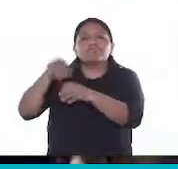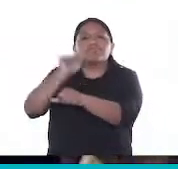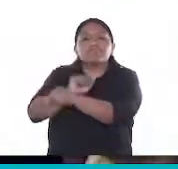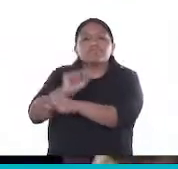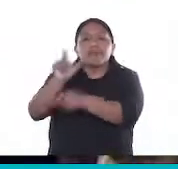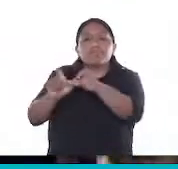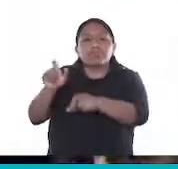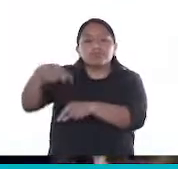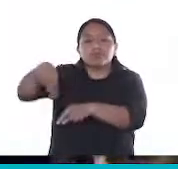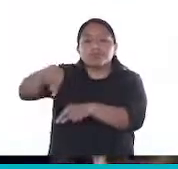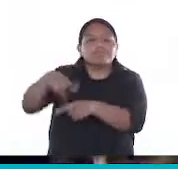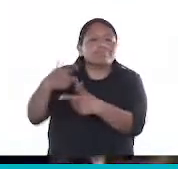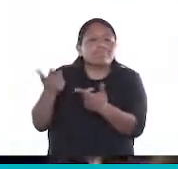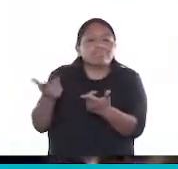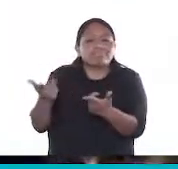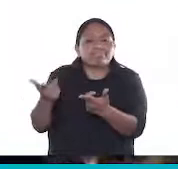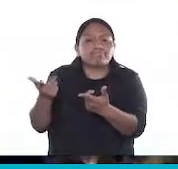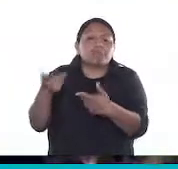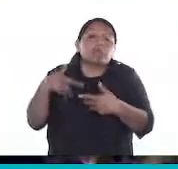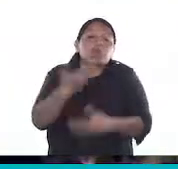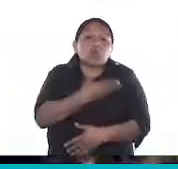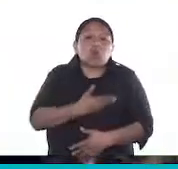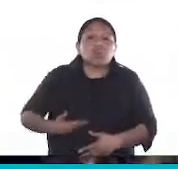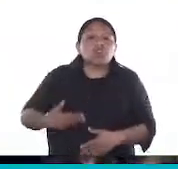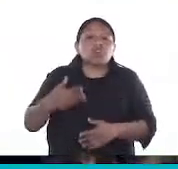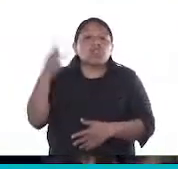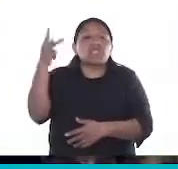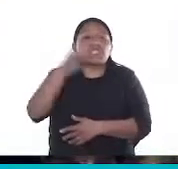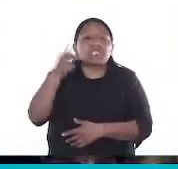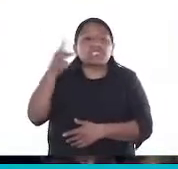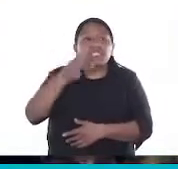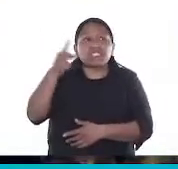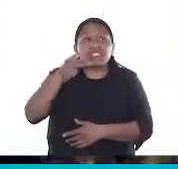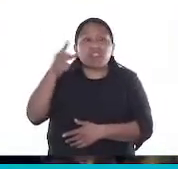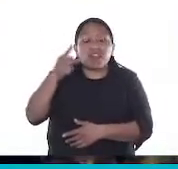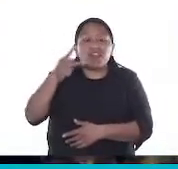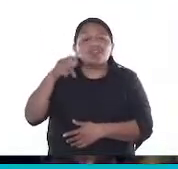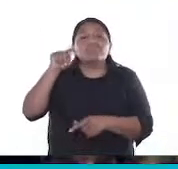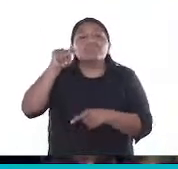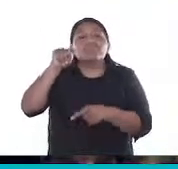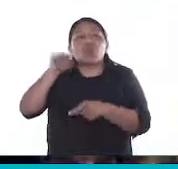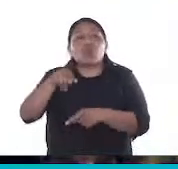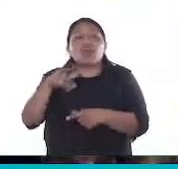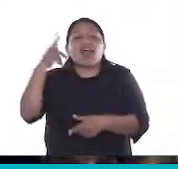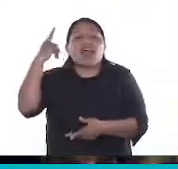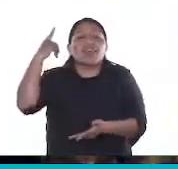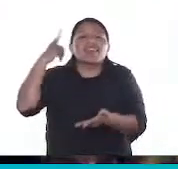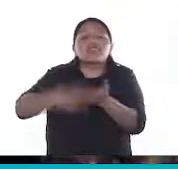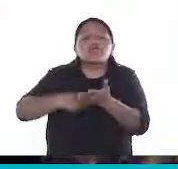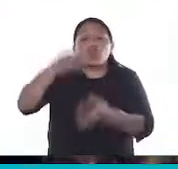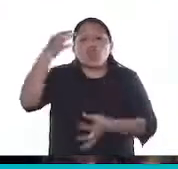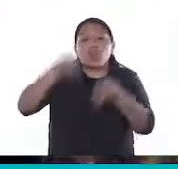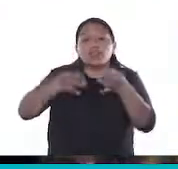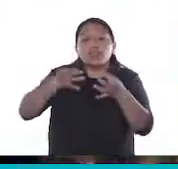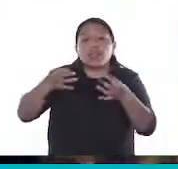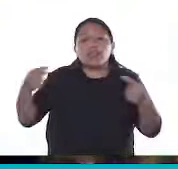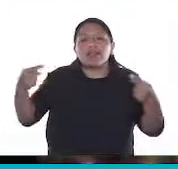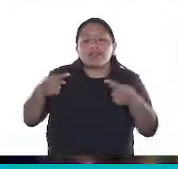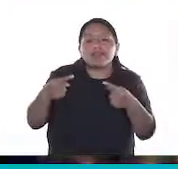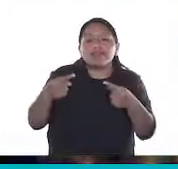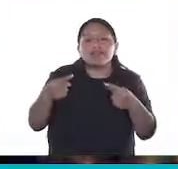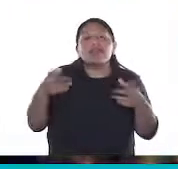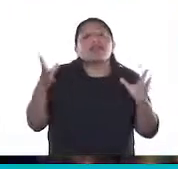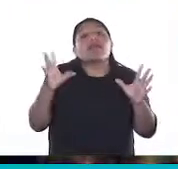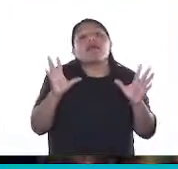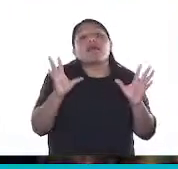Pero claro, como todo gobierno quillerista, ¿no? Cuando una decisión judicial es adversa, es el partido